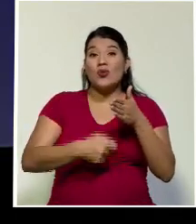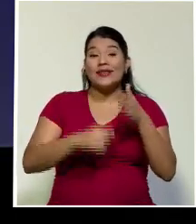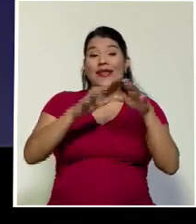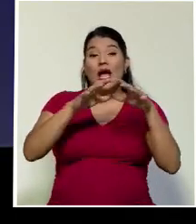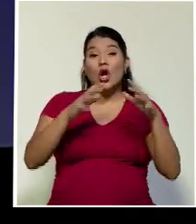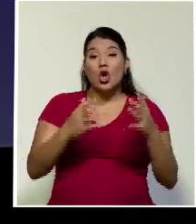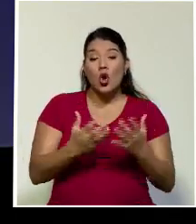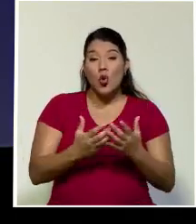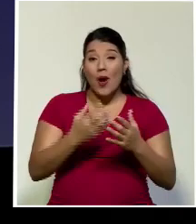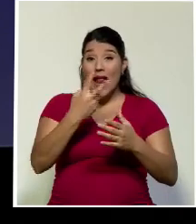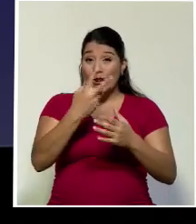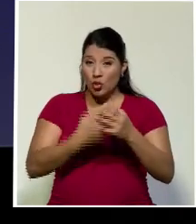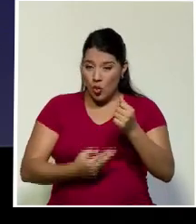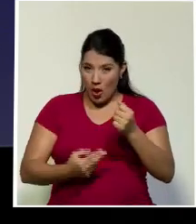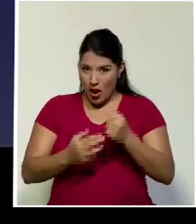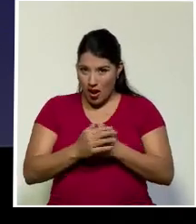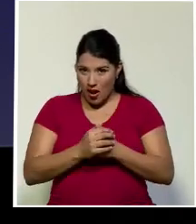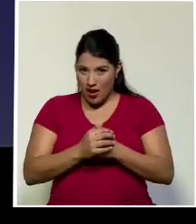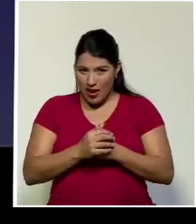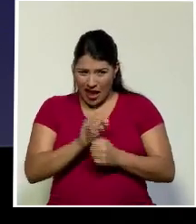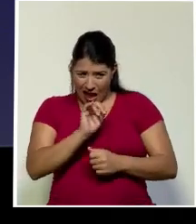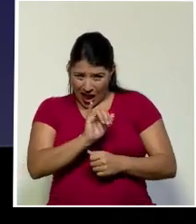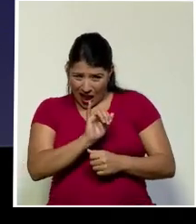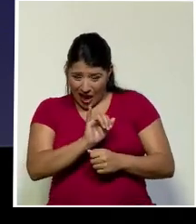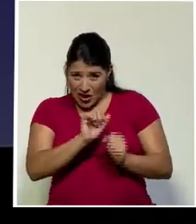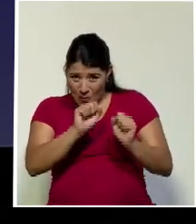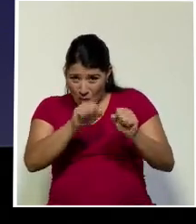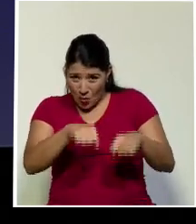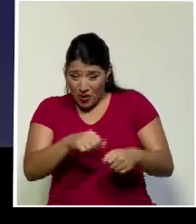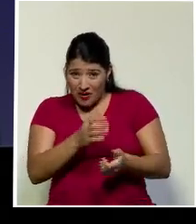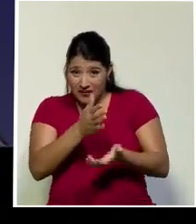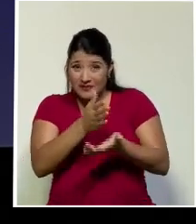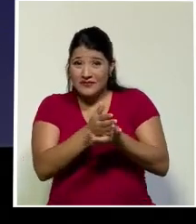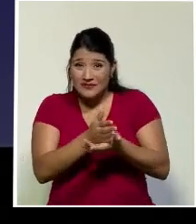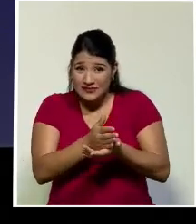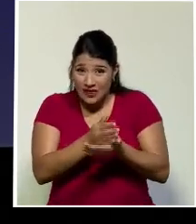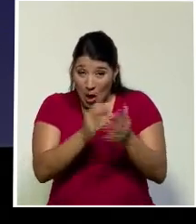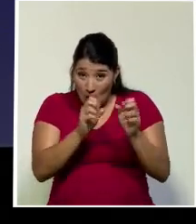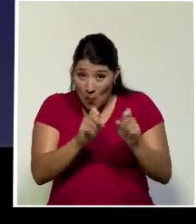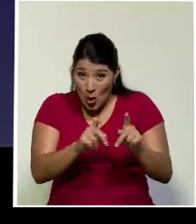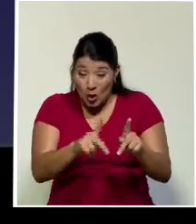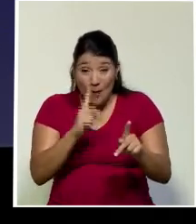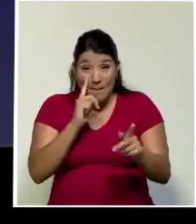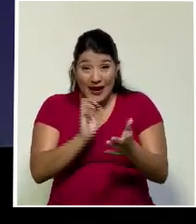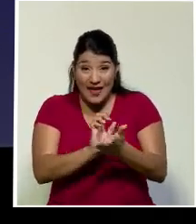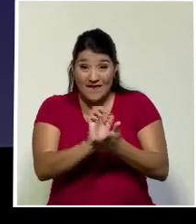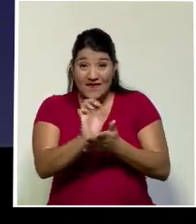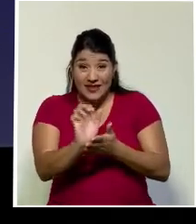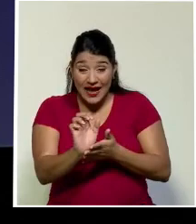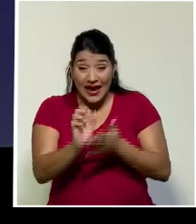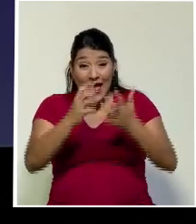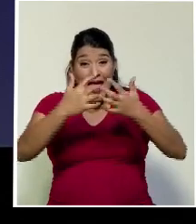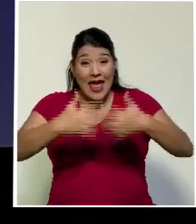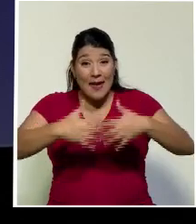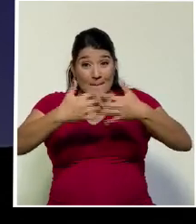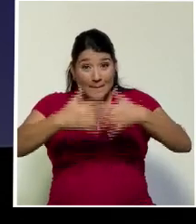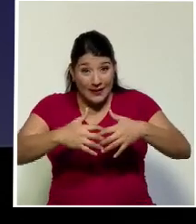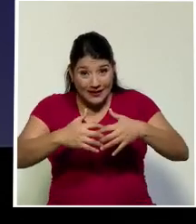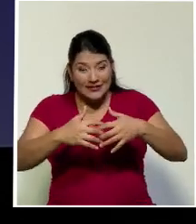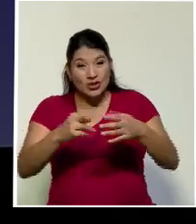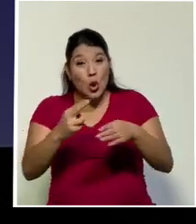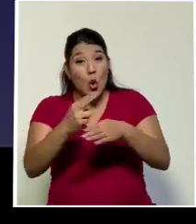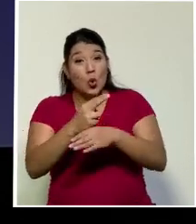¿Se corrigen en este proyecto de ley los portillos para evitar el uso de offshores, para eludir y evadir?